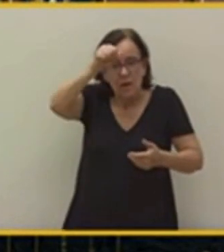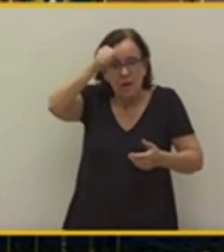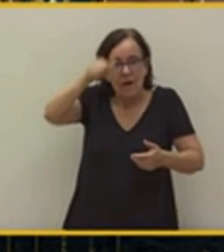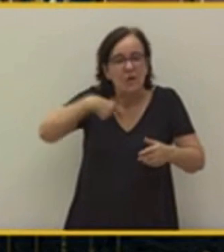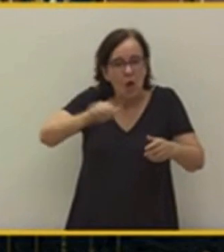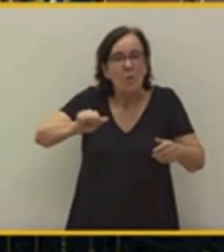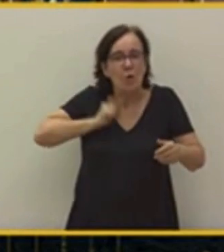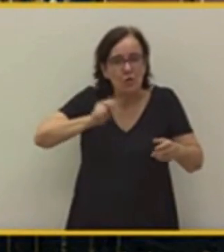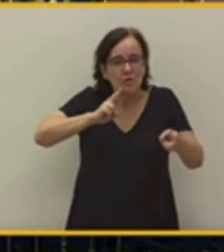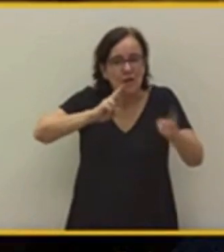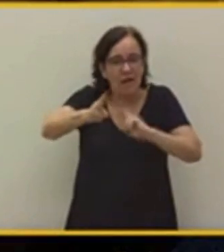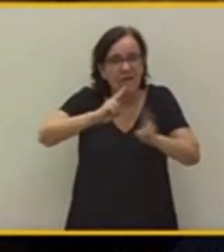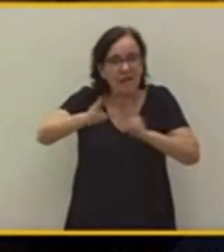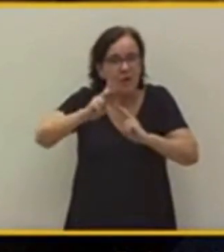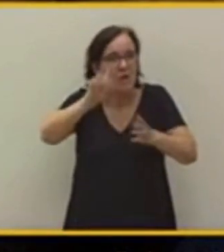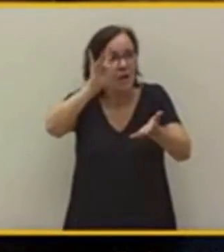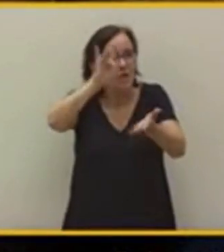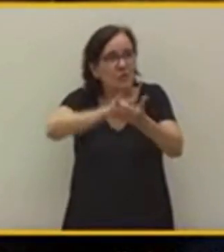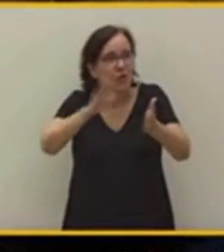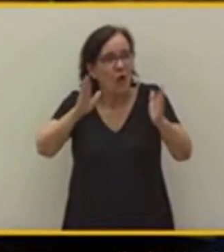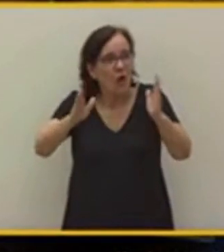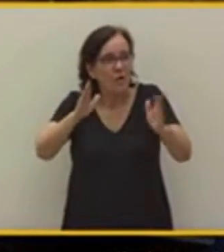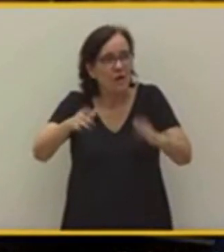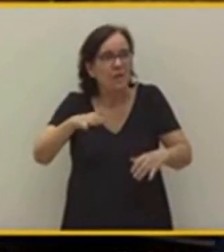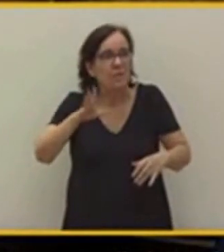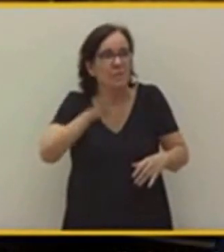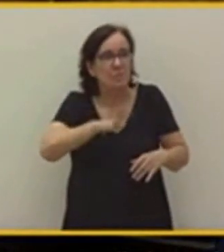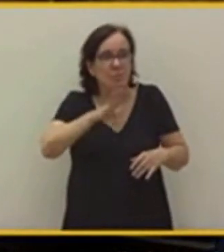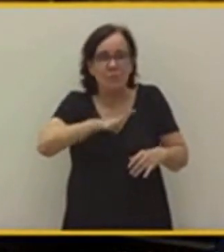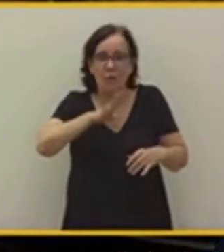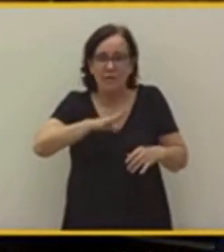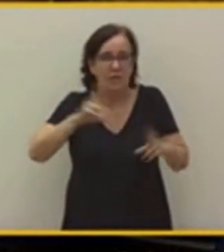tendrá la oportunidad de tener la palabra cuando le toque. Por favor,